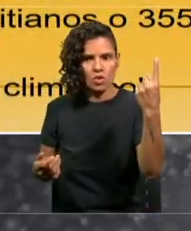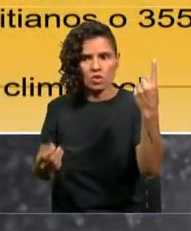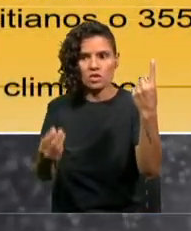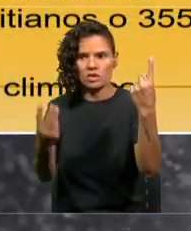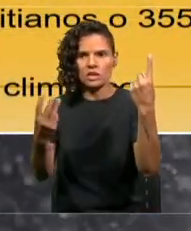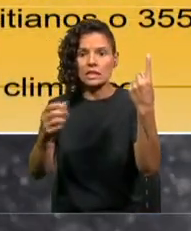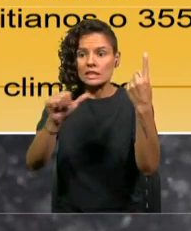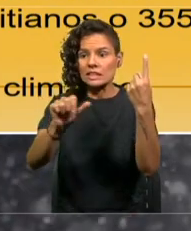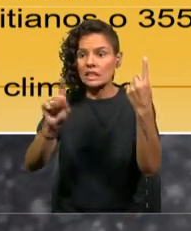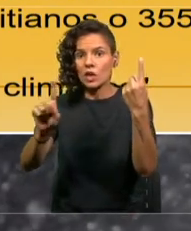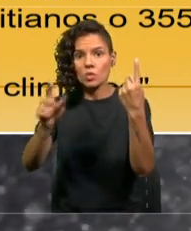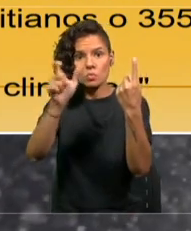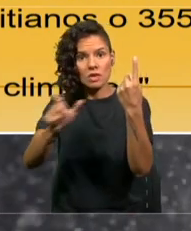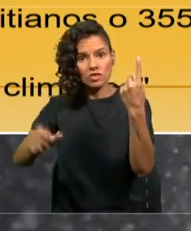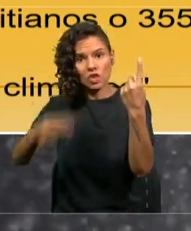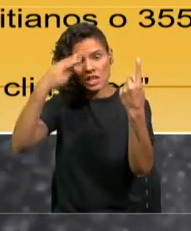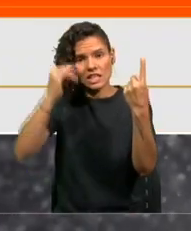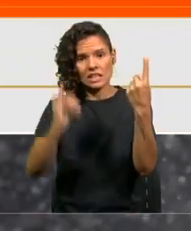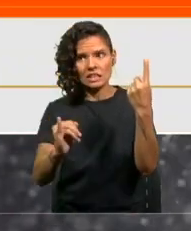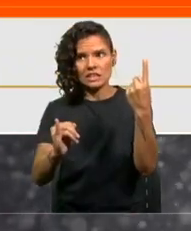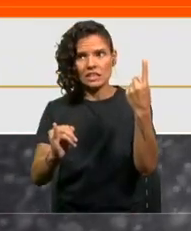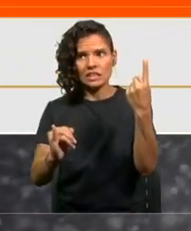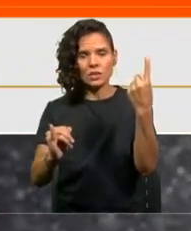355 somalías.